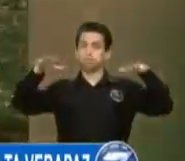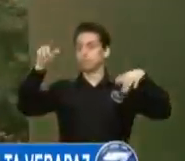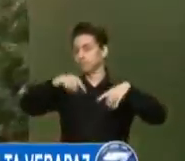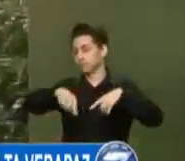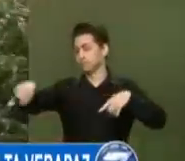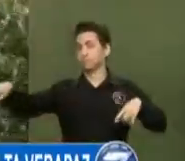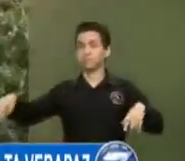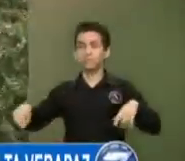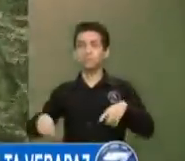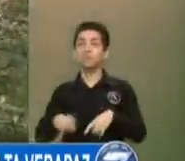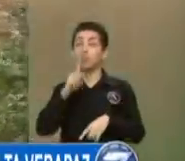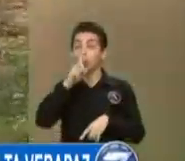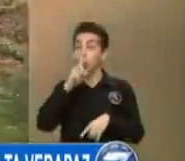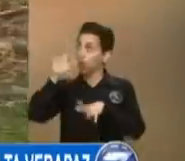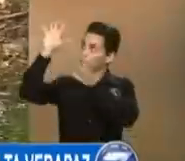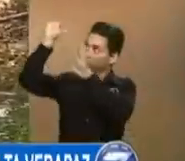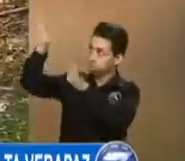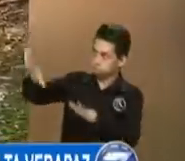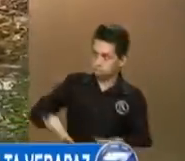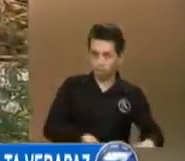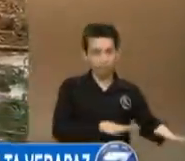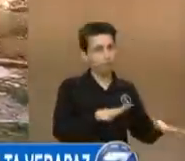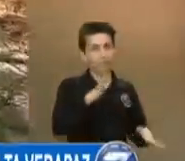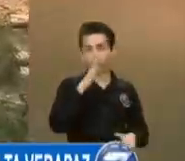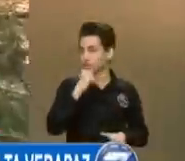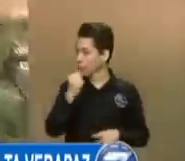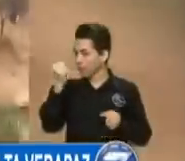derrumbe. No hay paso vehicular ni peatonal.